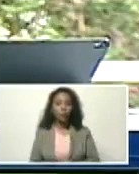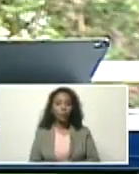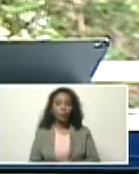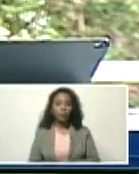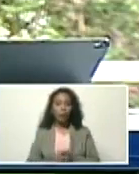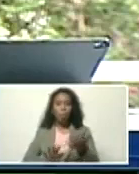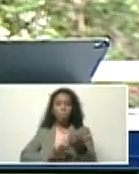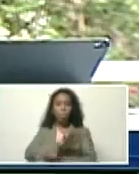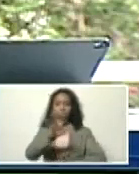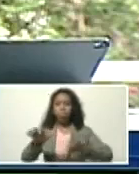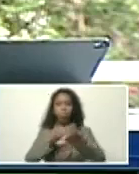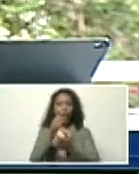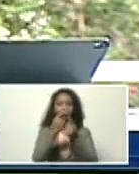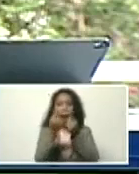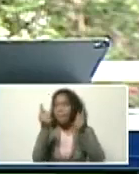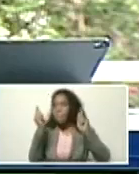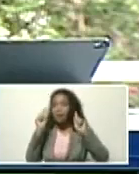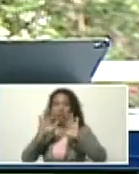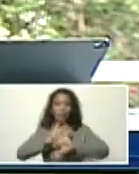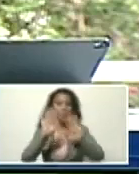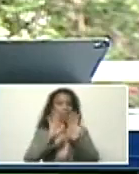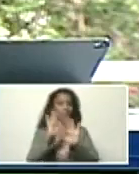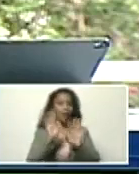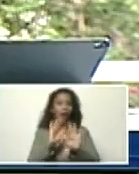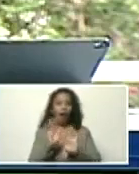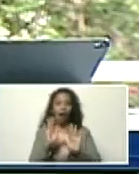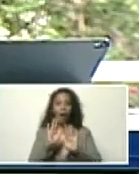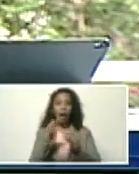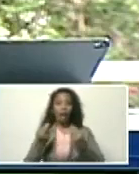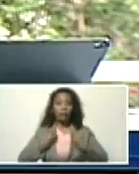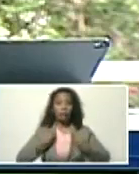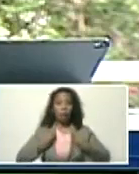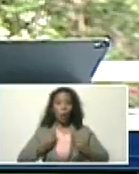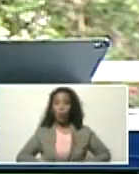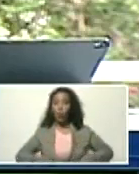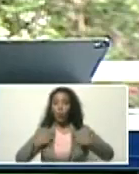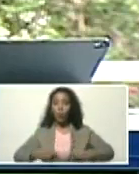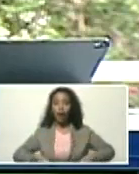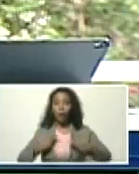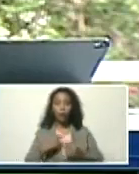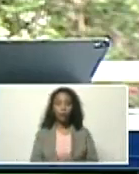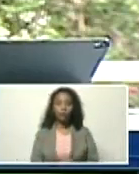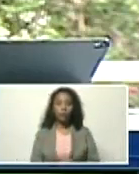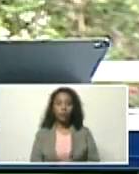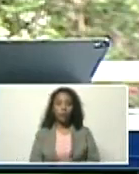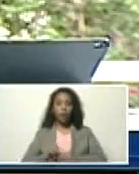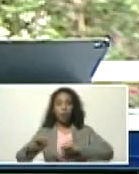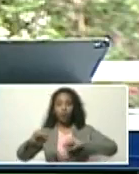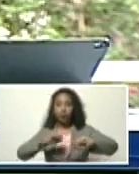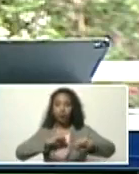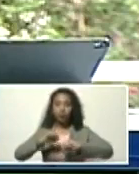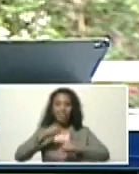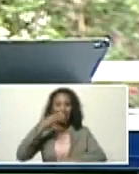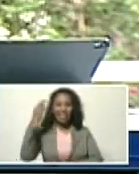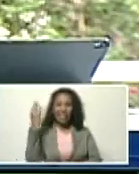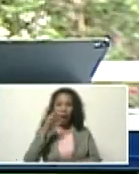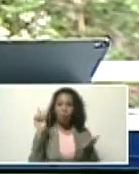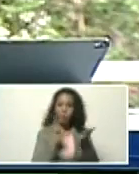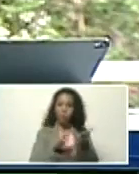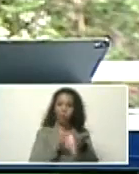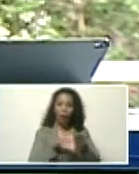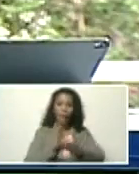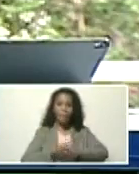desastres climáticos que ya está viviendo la humanidad y las acciones reales para